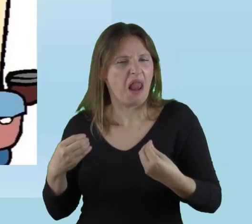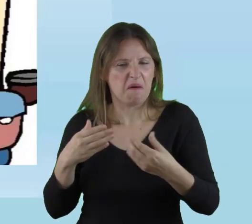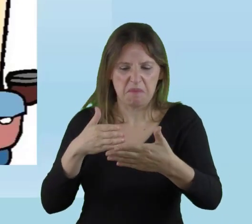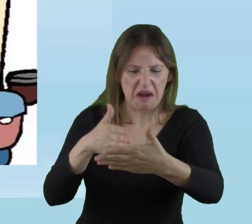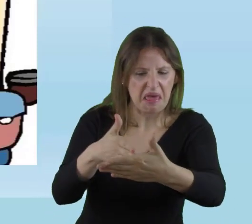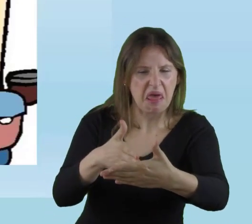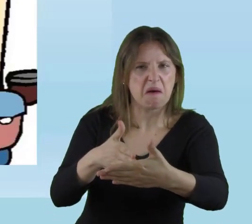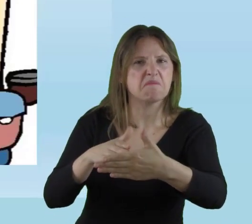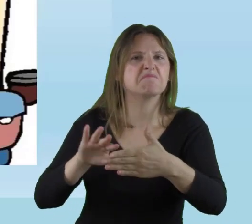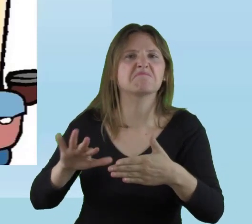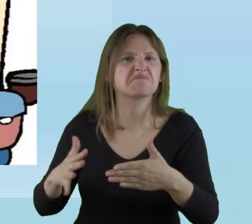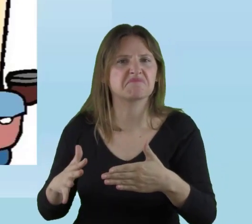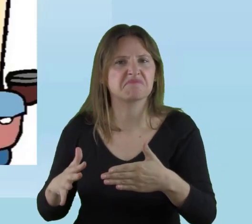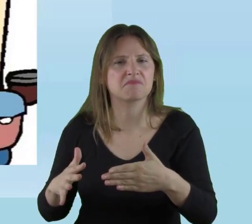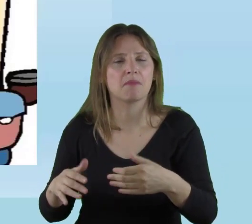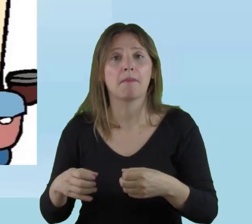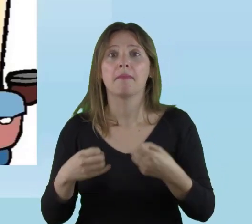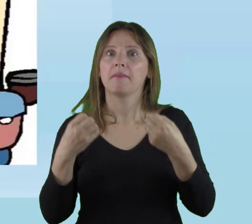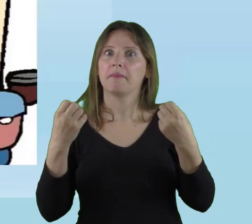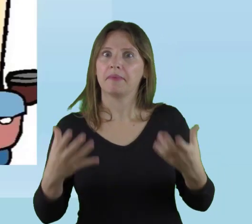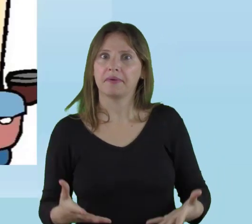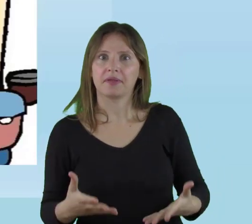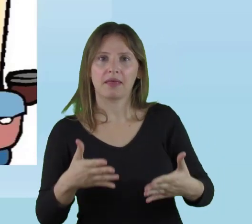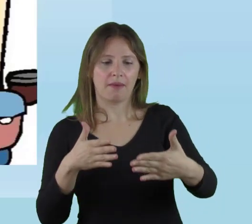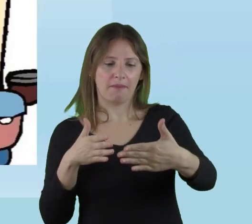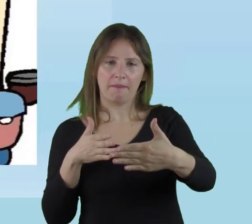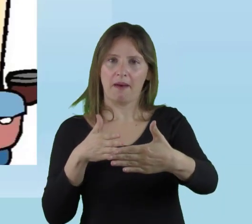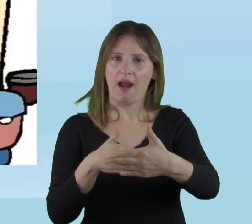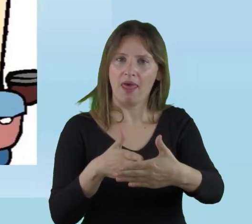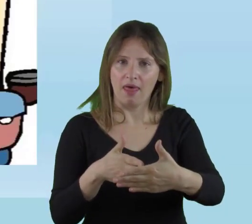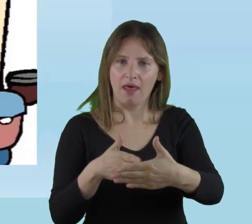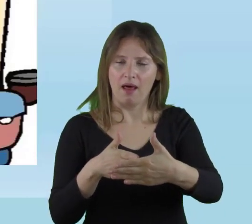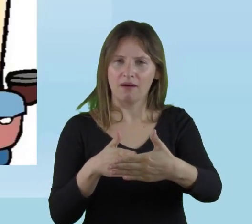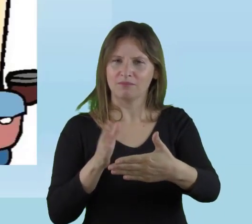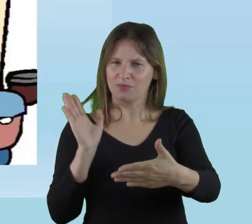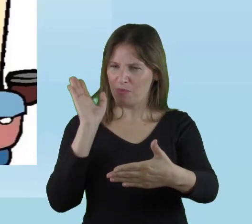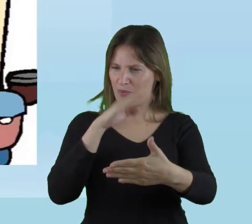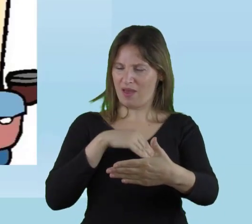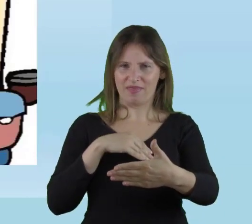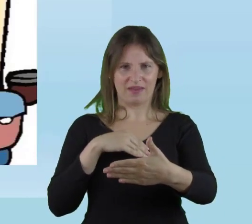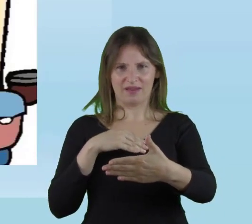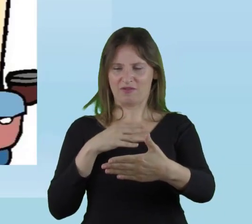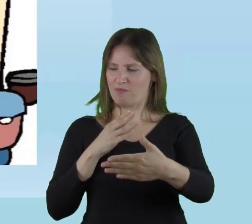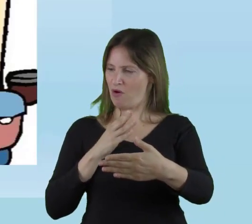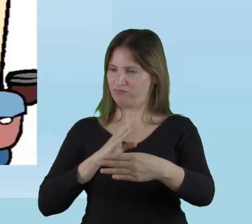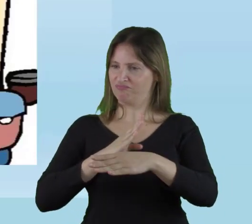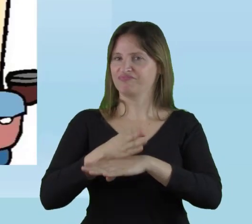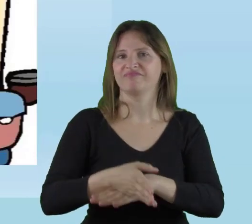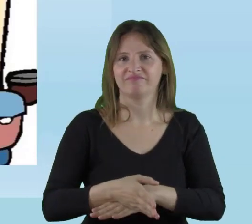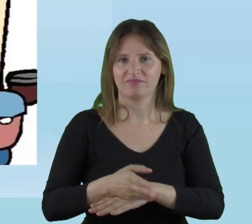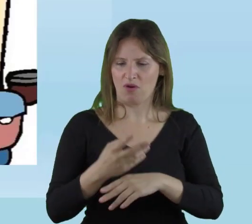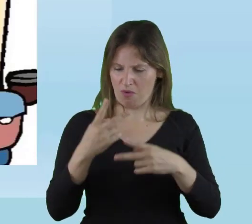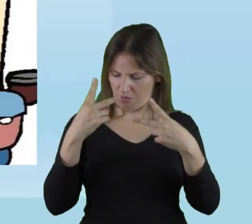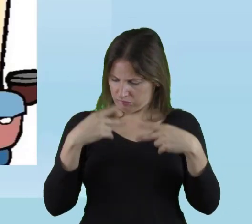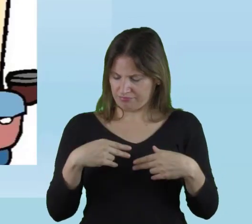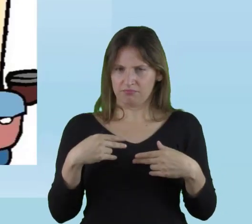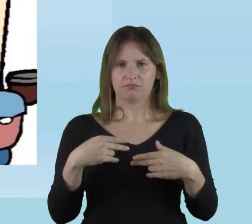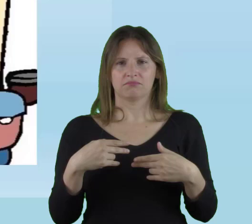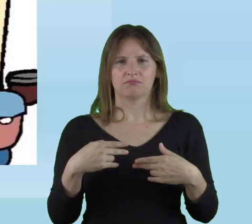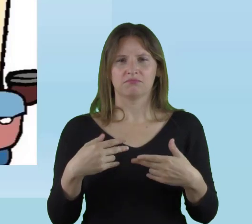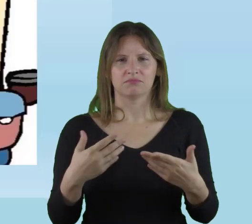impidiendo que todos